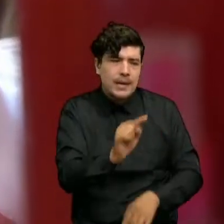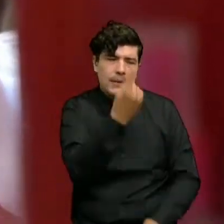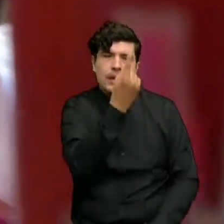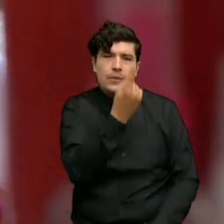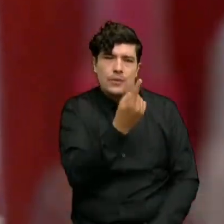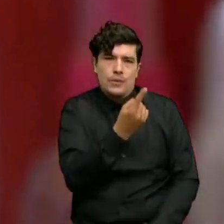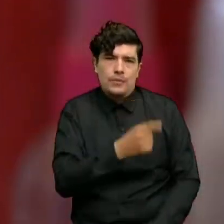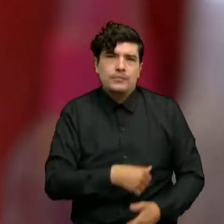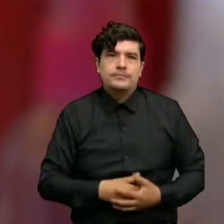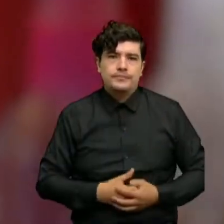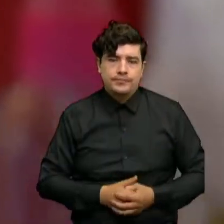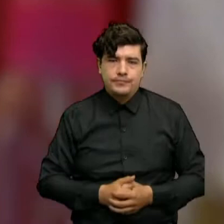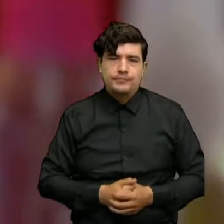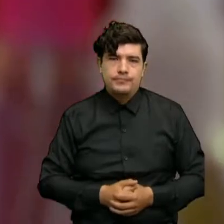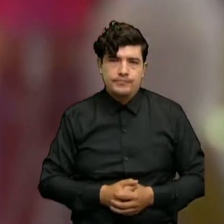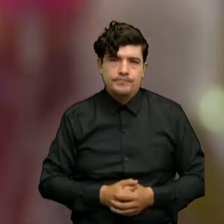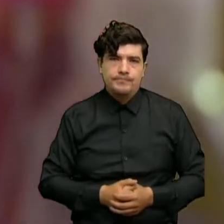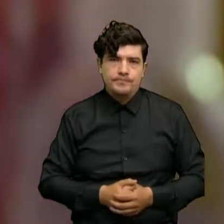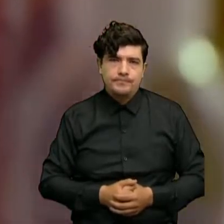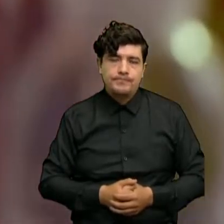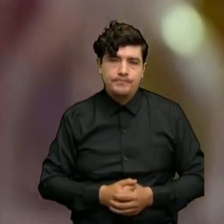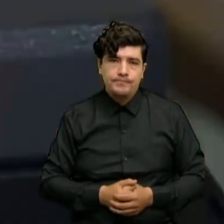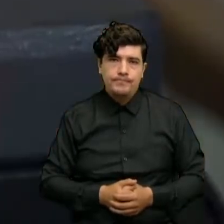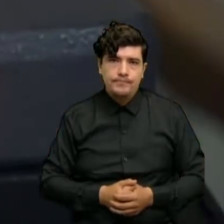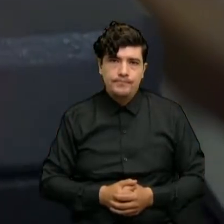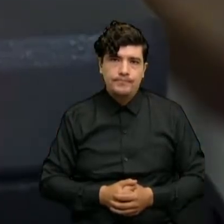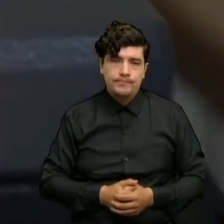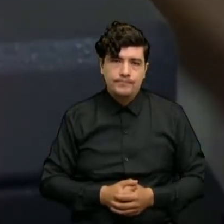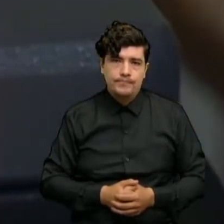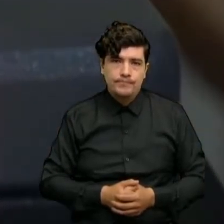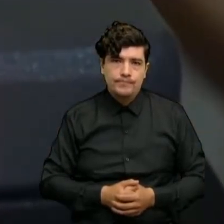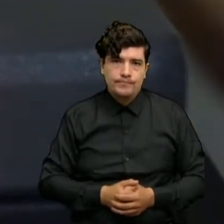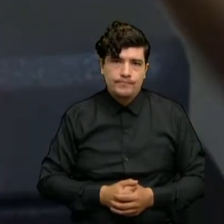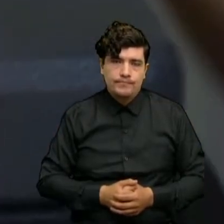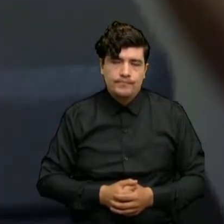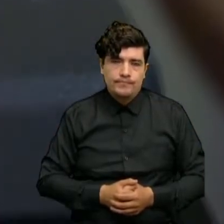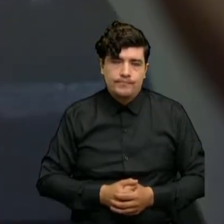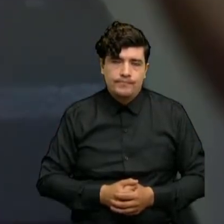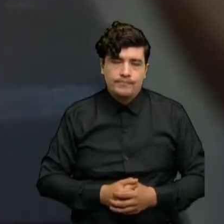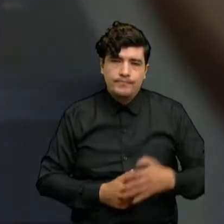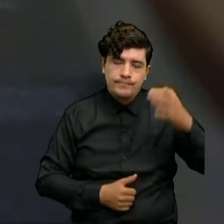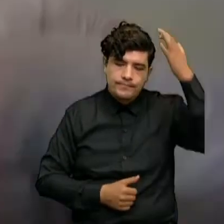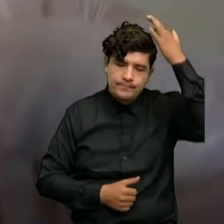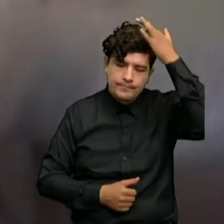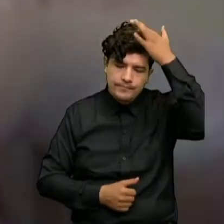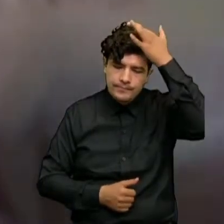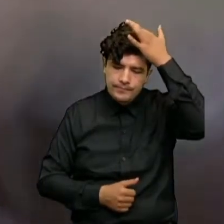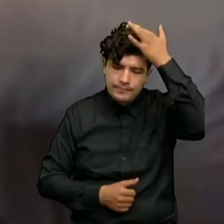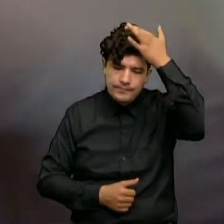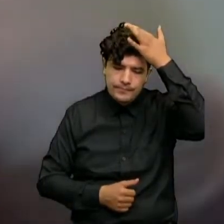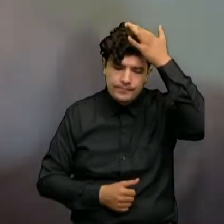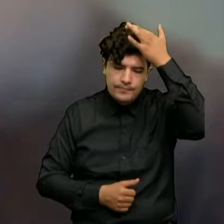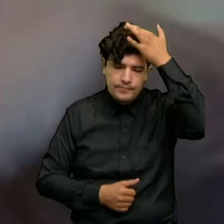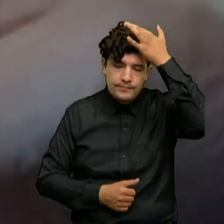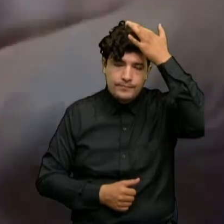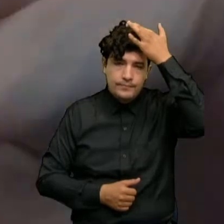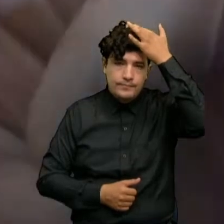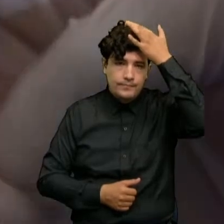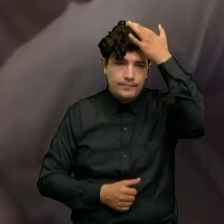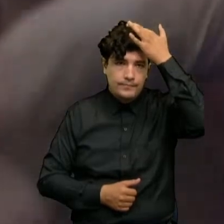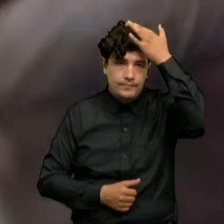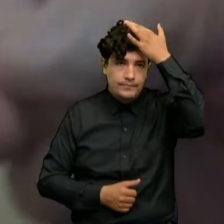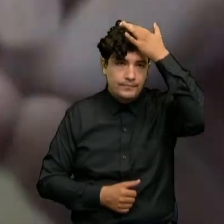ellos es, desafortunadamente, lo que ha pasado a nivel del COVID. Es claro que el virus ha entrado a las